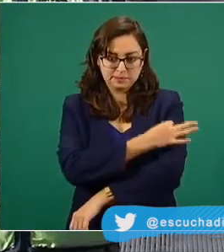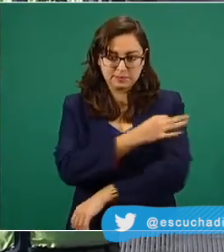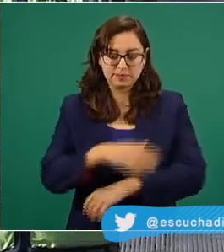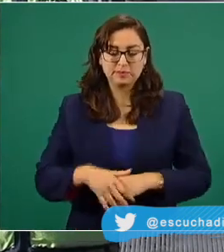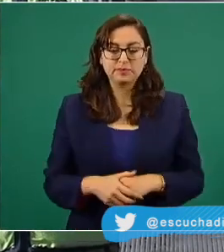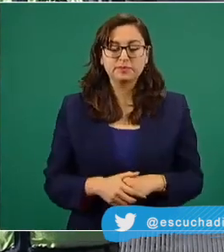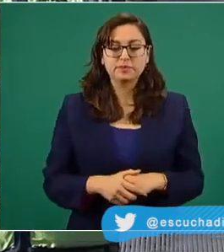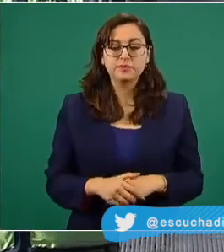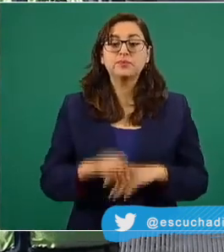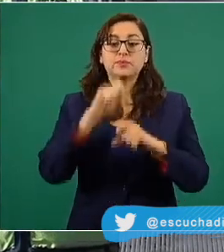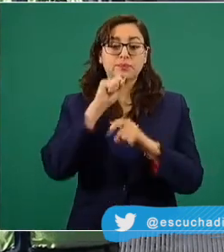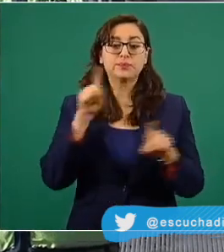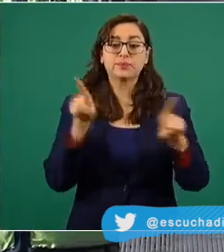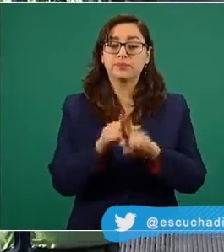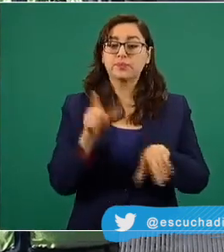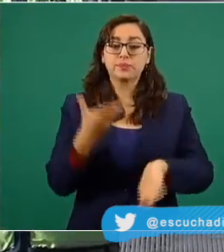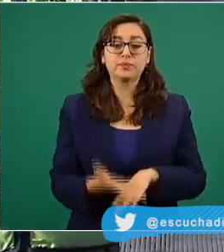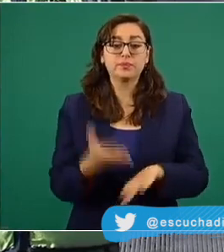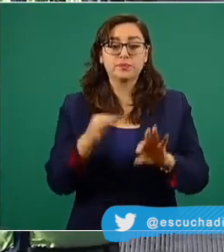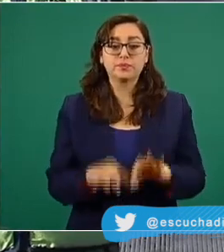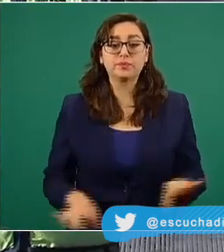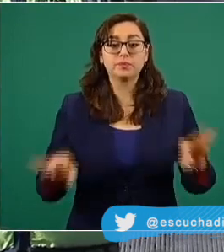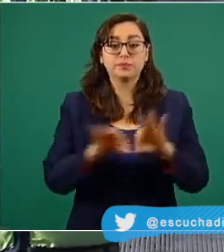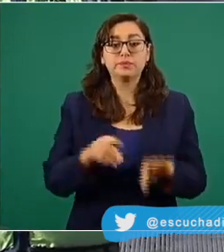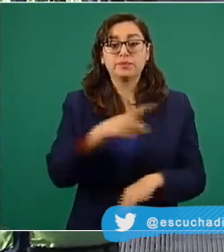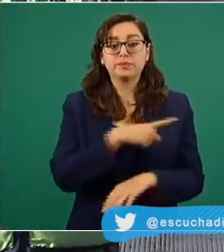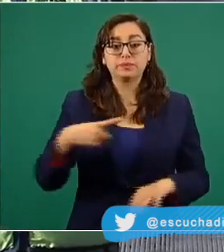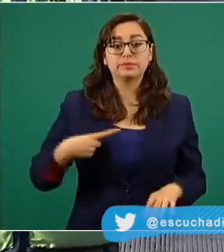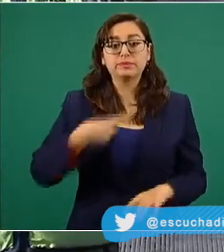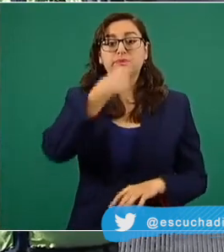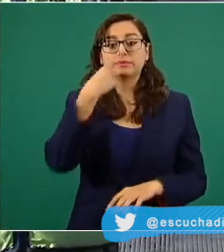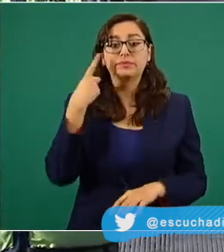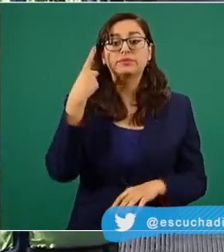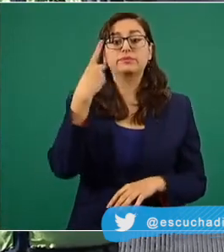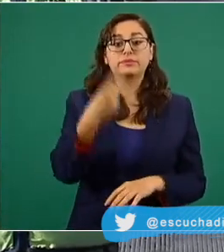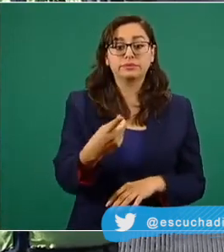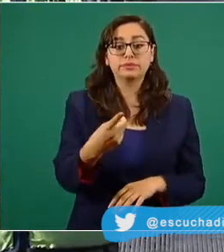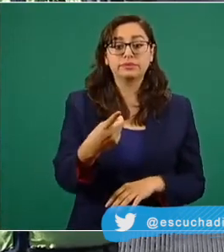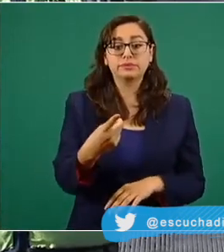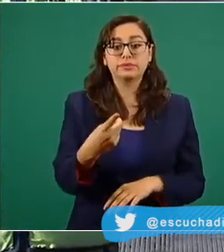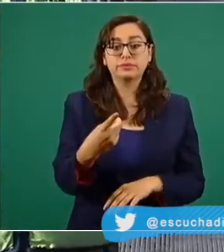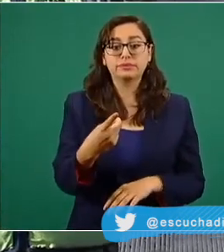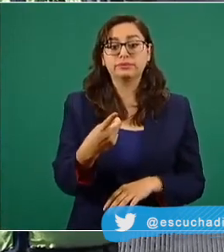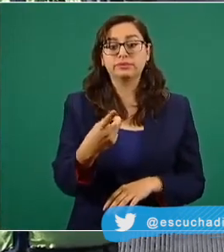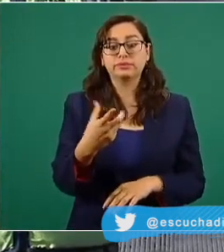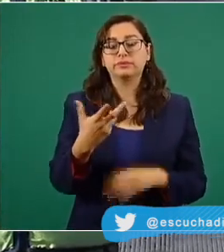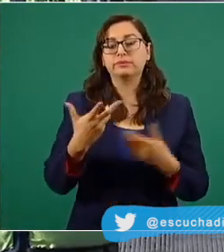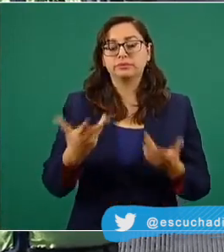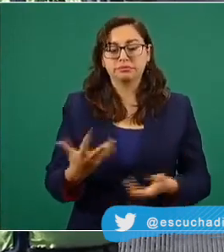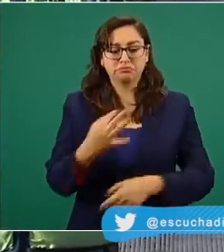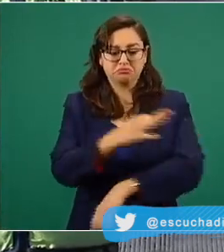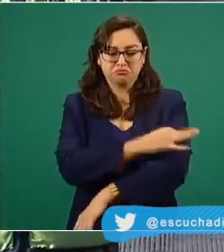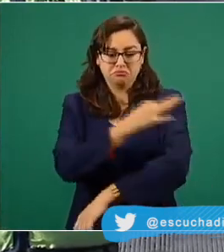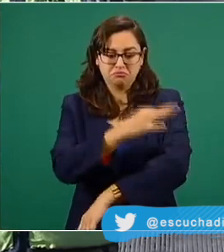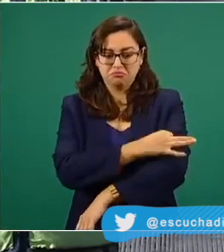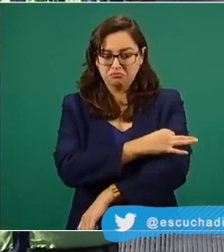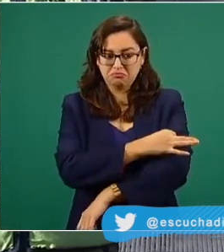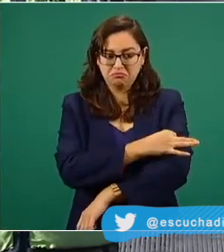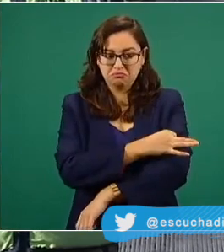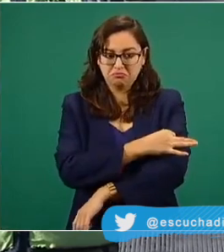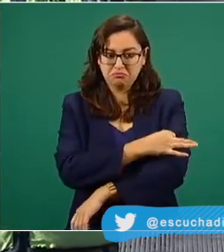También es importante informar que no es solo contar con las dosis suficientes,